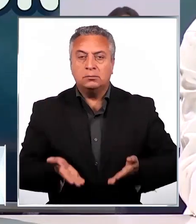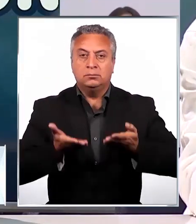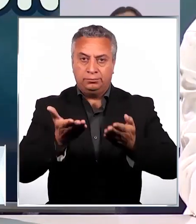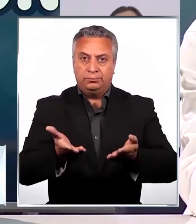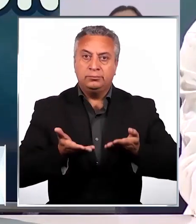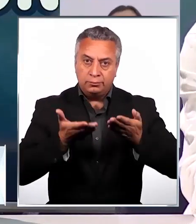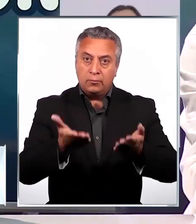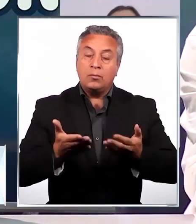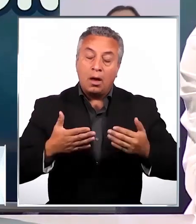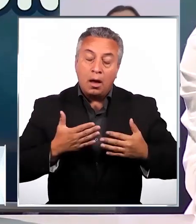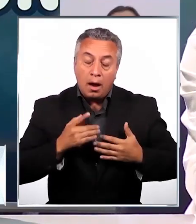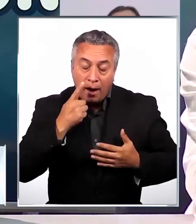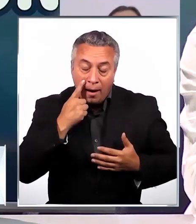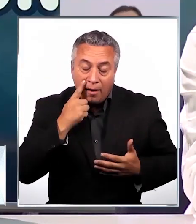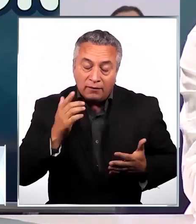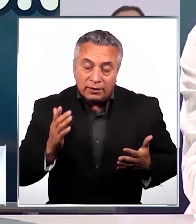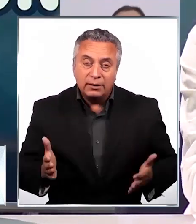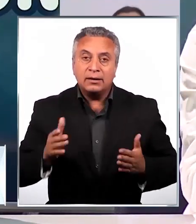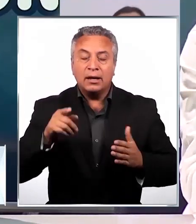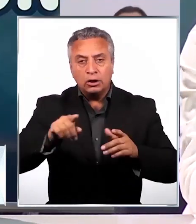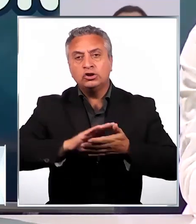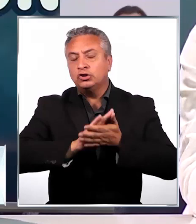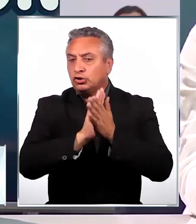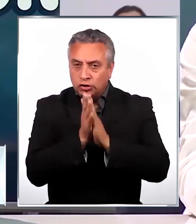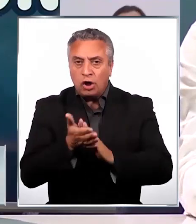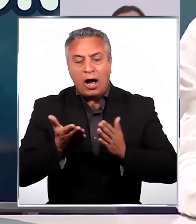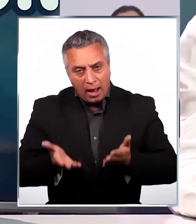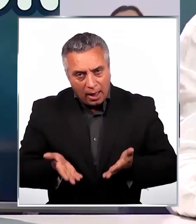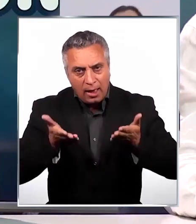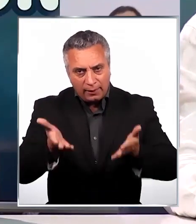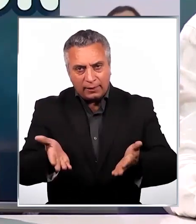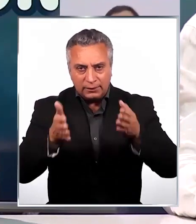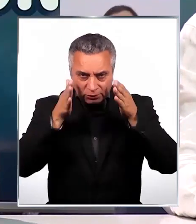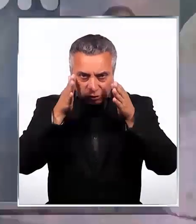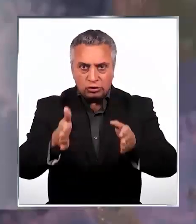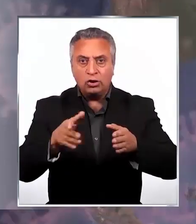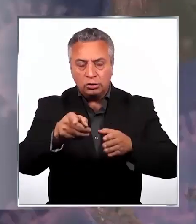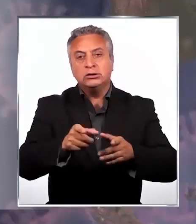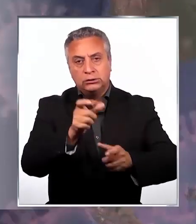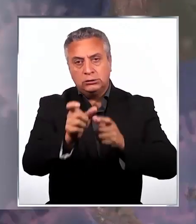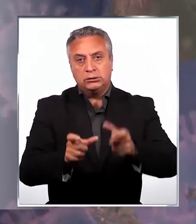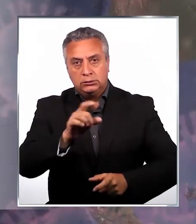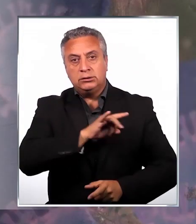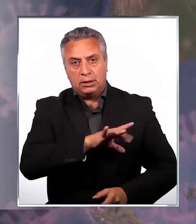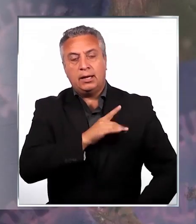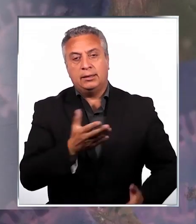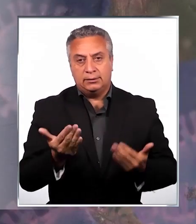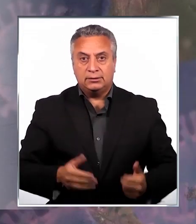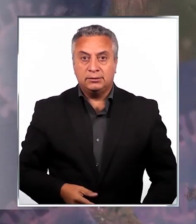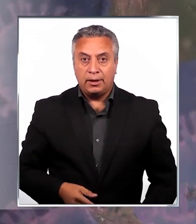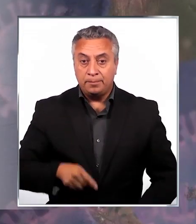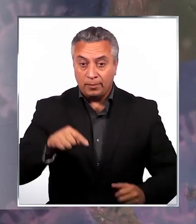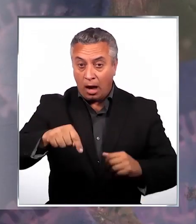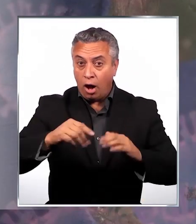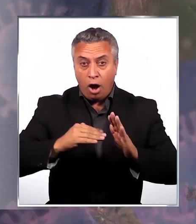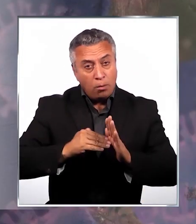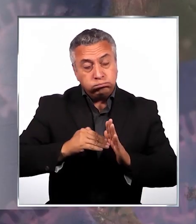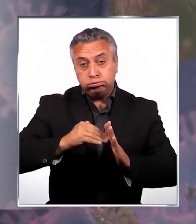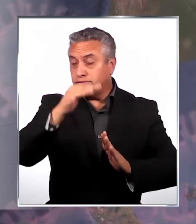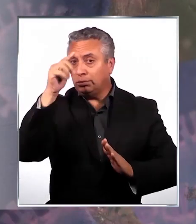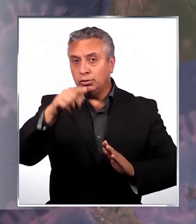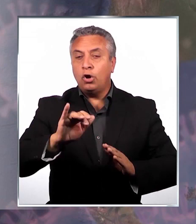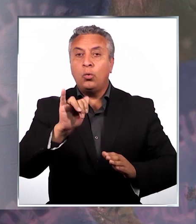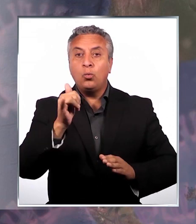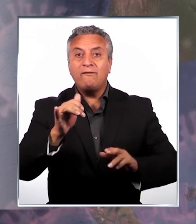en la medida de nuestras posibilidades, toda la atención que los chilenos necesitan. Tan fuerte ha sido el aumento de los contagios que desde